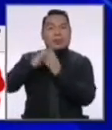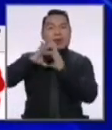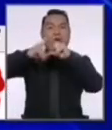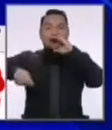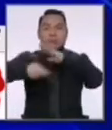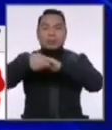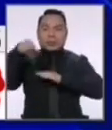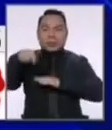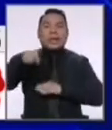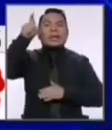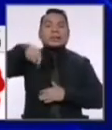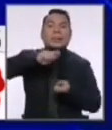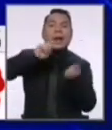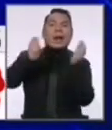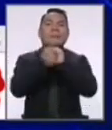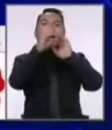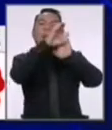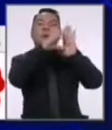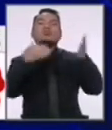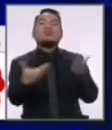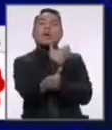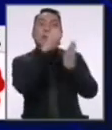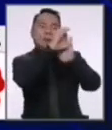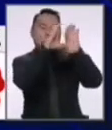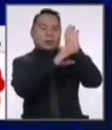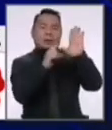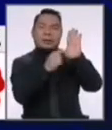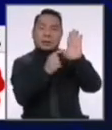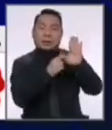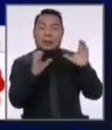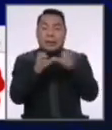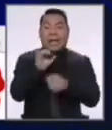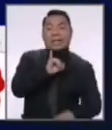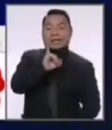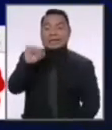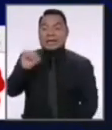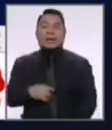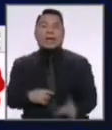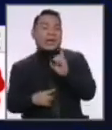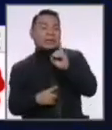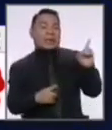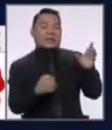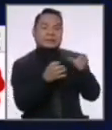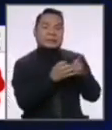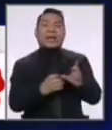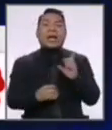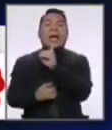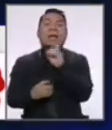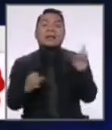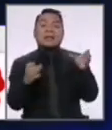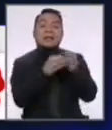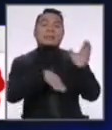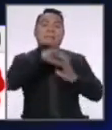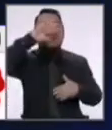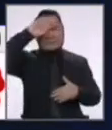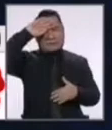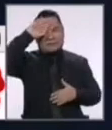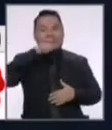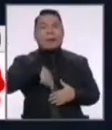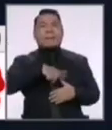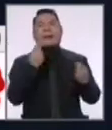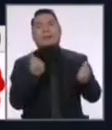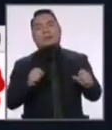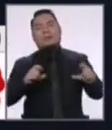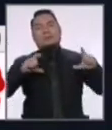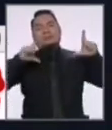necesitamos una nueva constitución y una derecha sustantiva entre las izquierdas y las derechas. Las derechas con más enfermedades, más